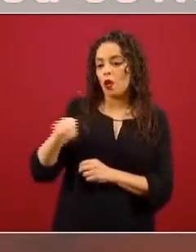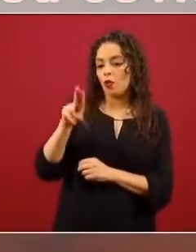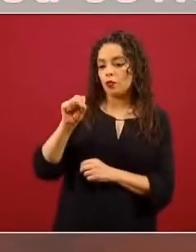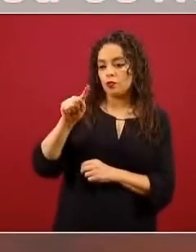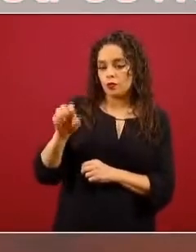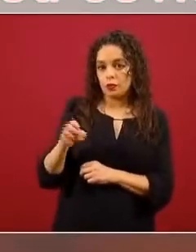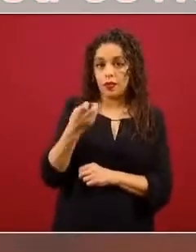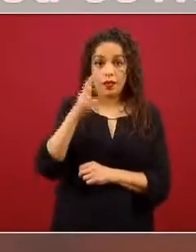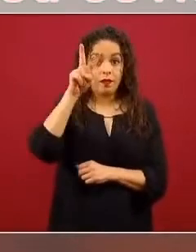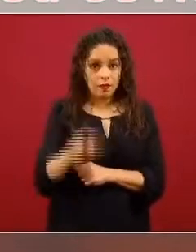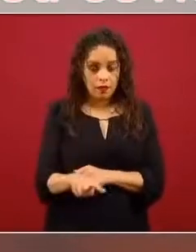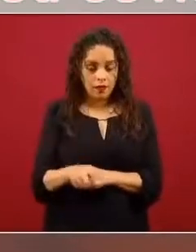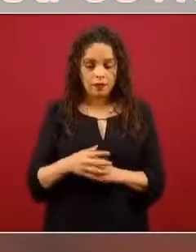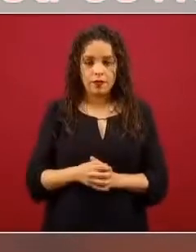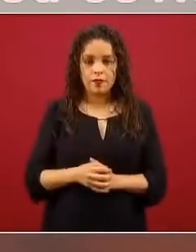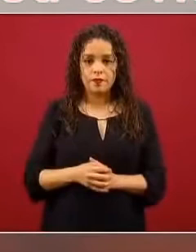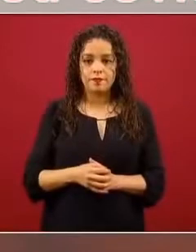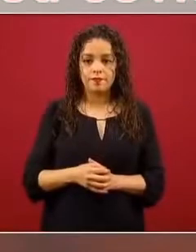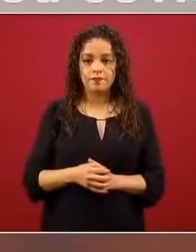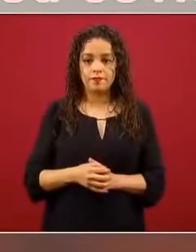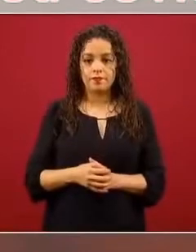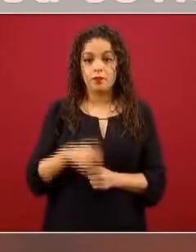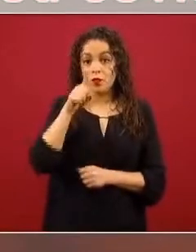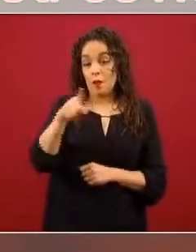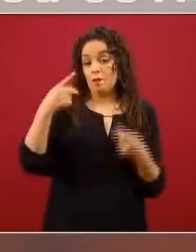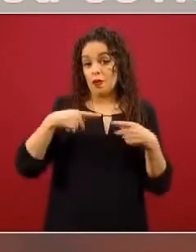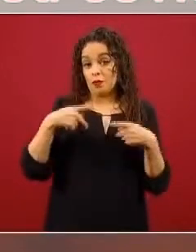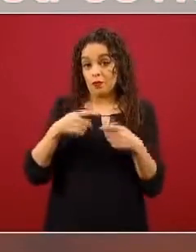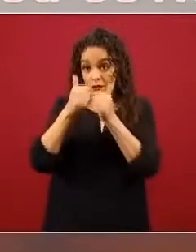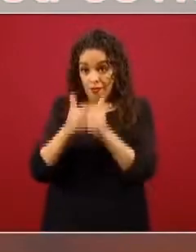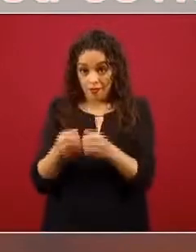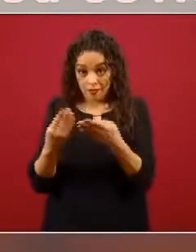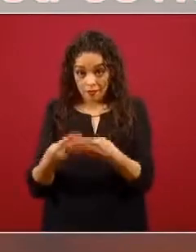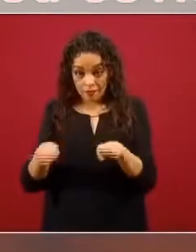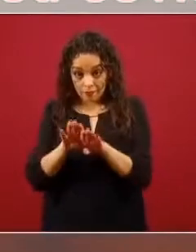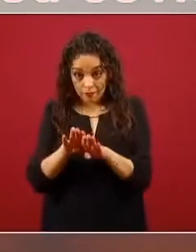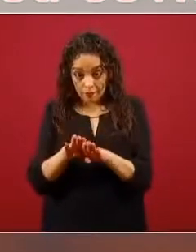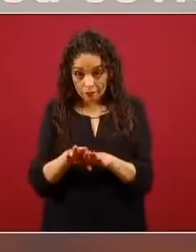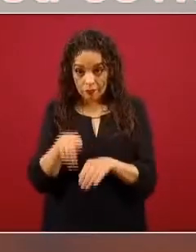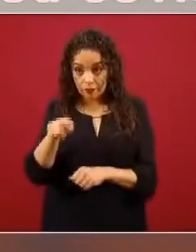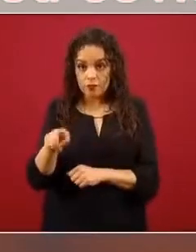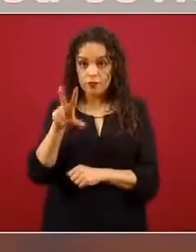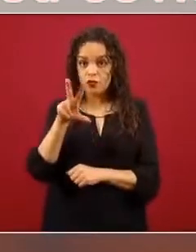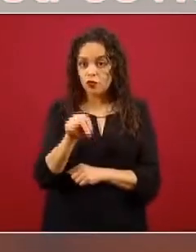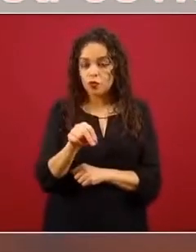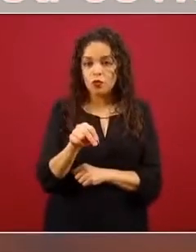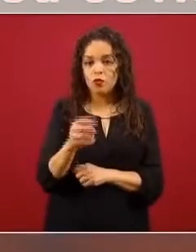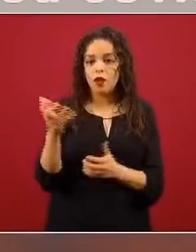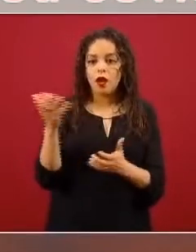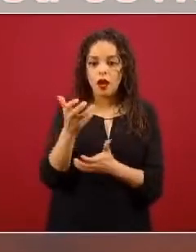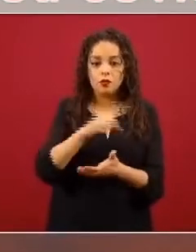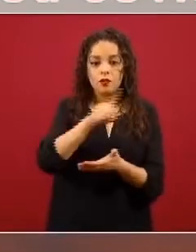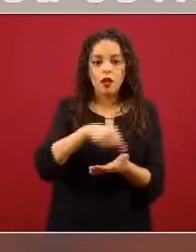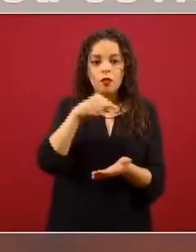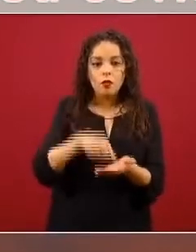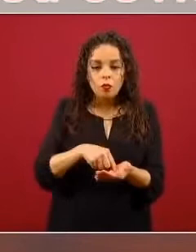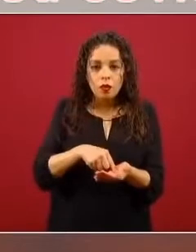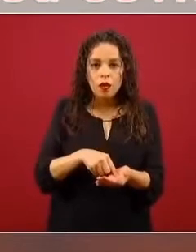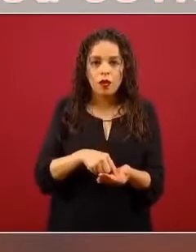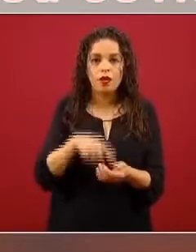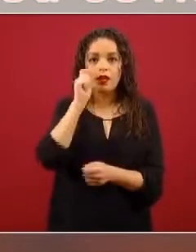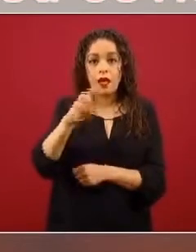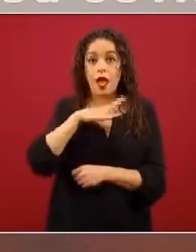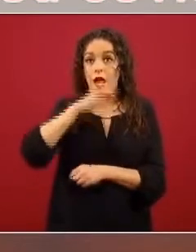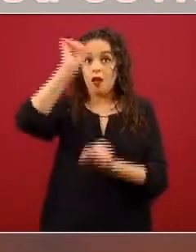ningún sentido que las personas en su casa, que no realizan procedimientos que generan aerosoles o no se encuentran en áreas que generan aerosoles,